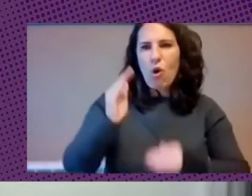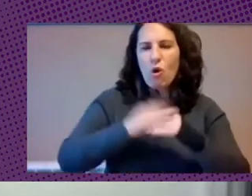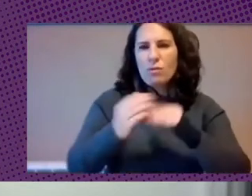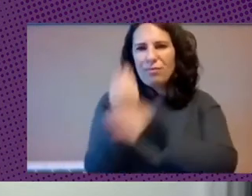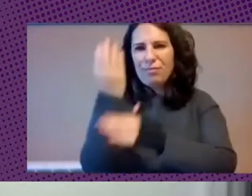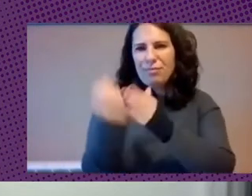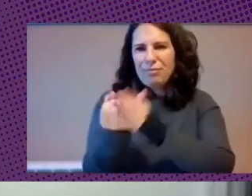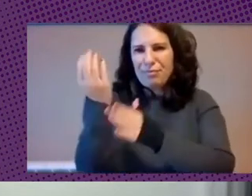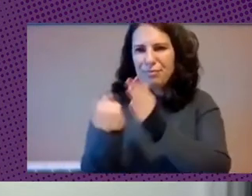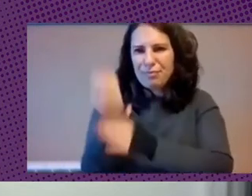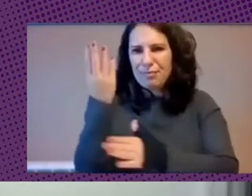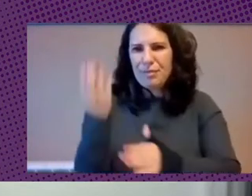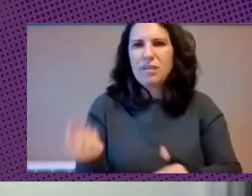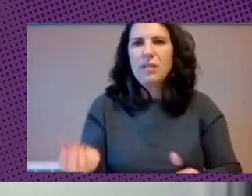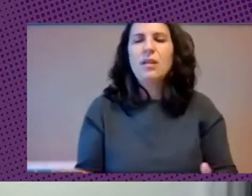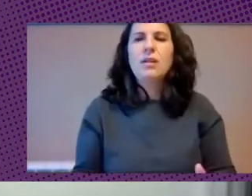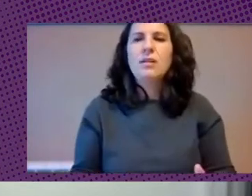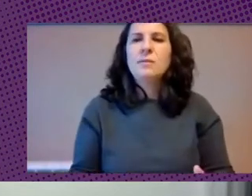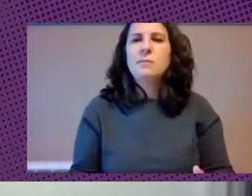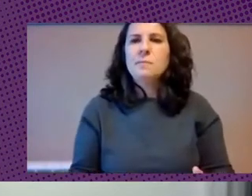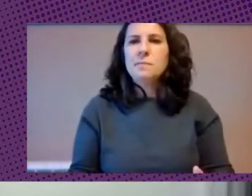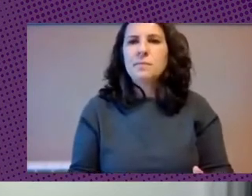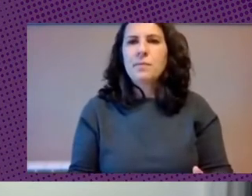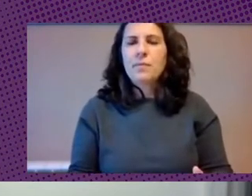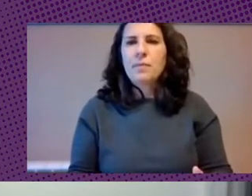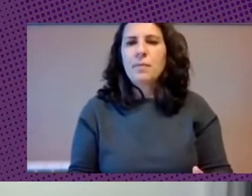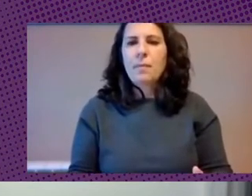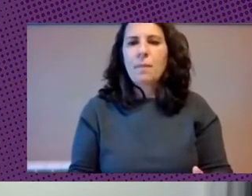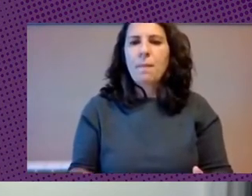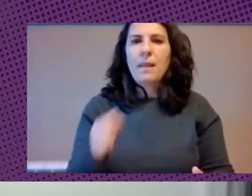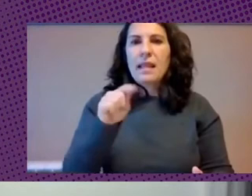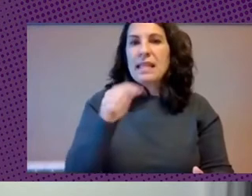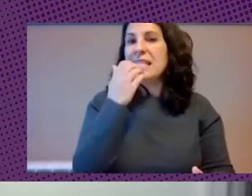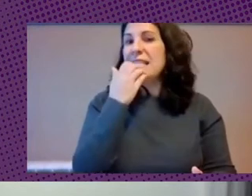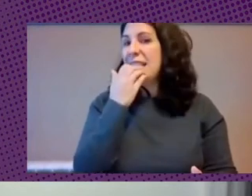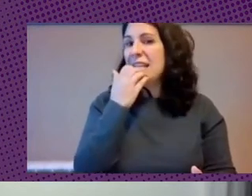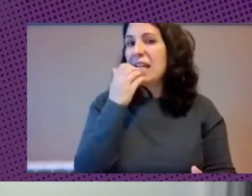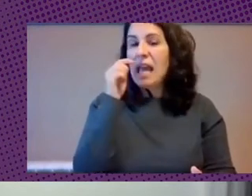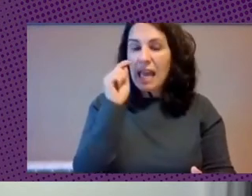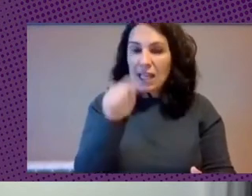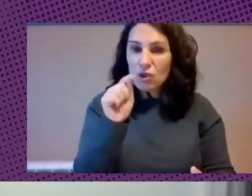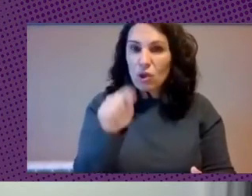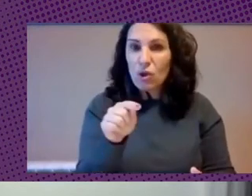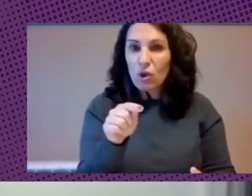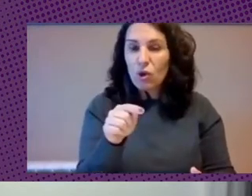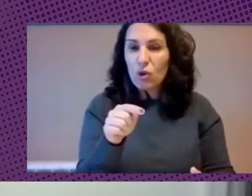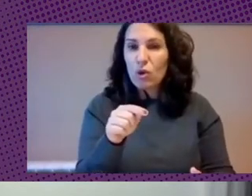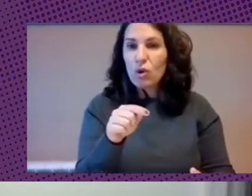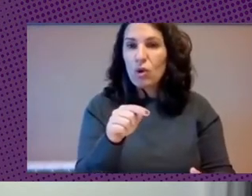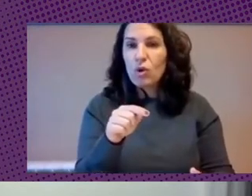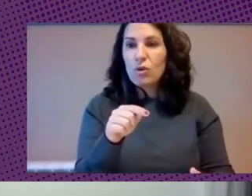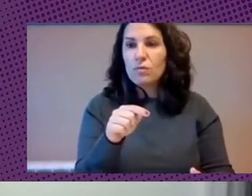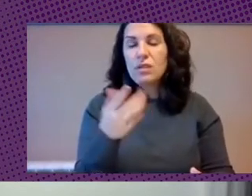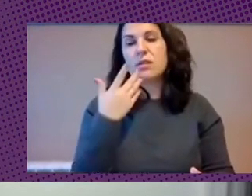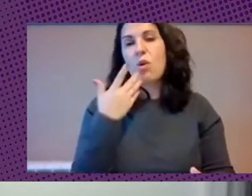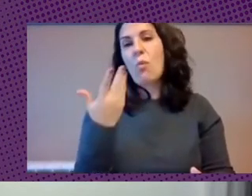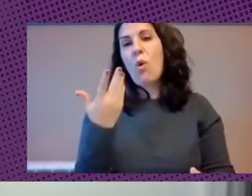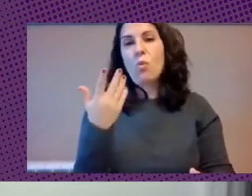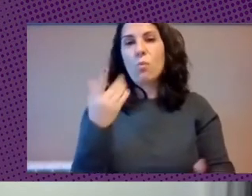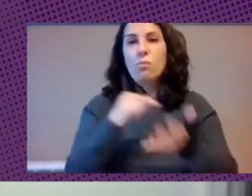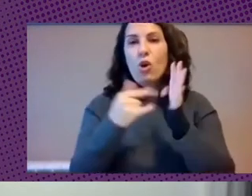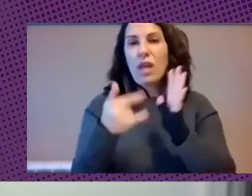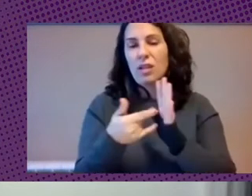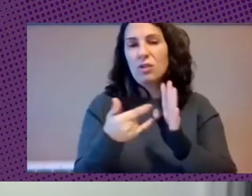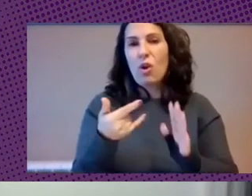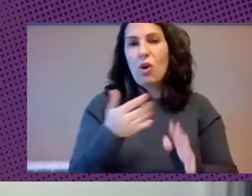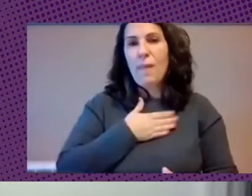carbon footprint. sino de alguna forma es un proyecto de